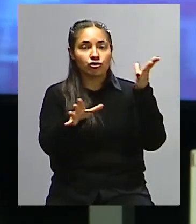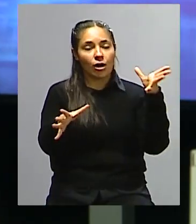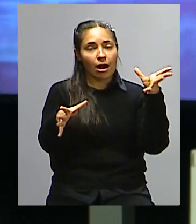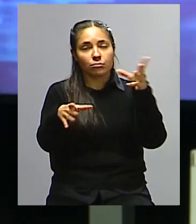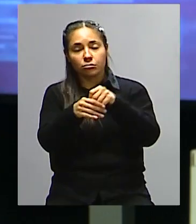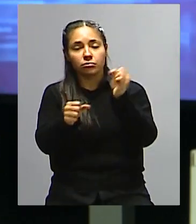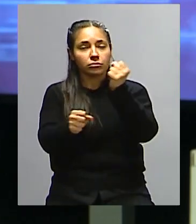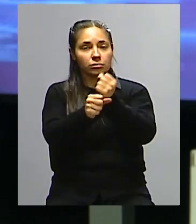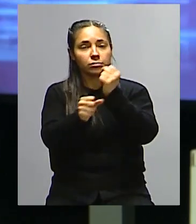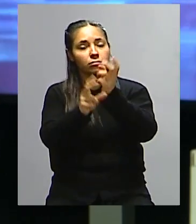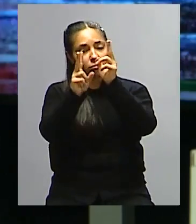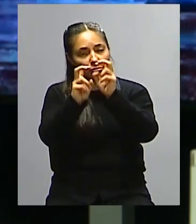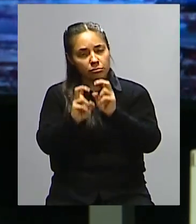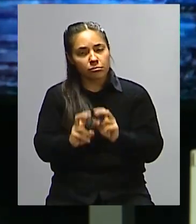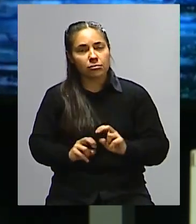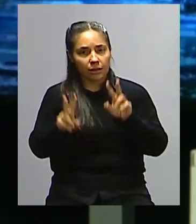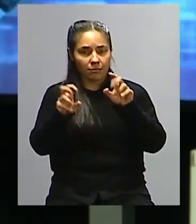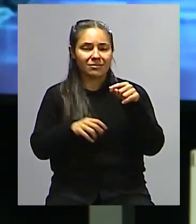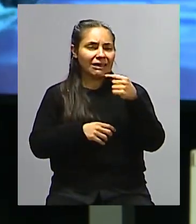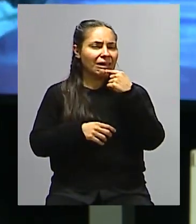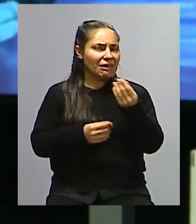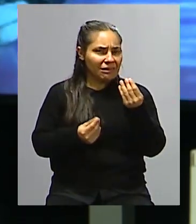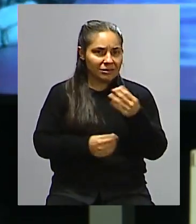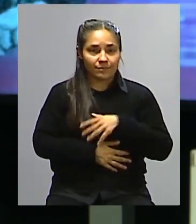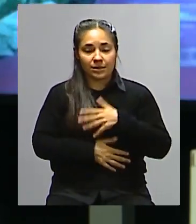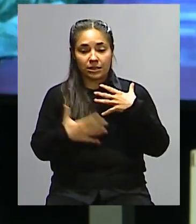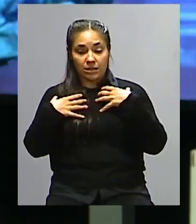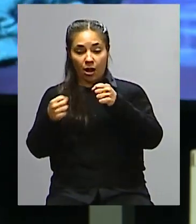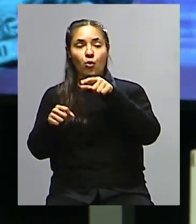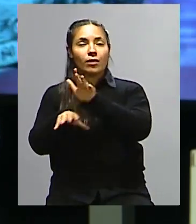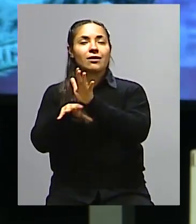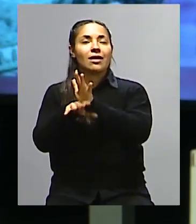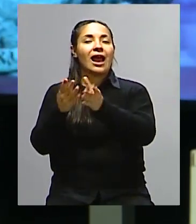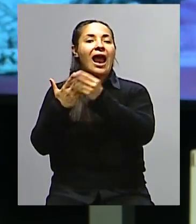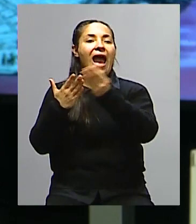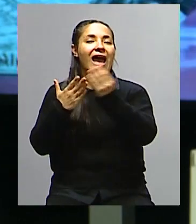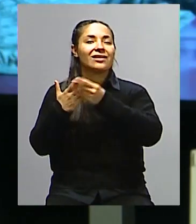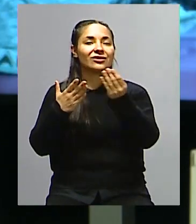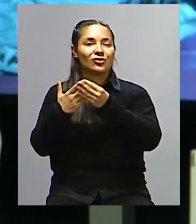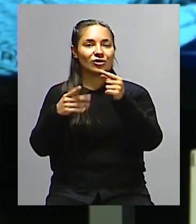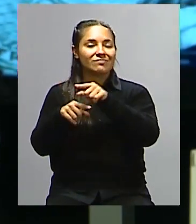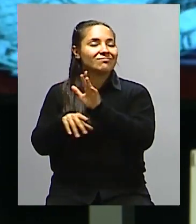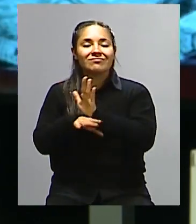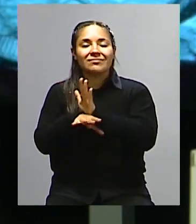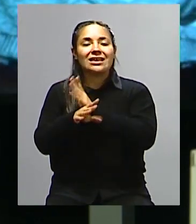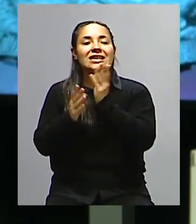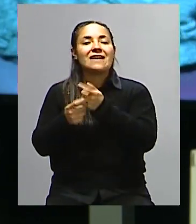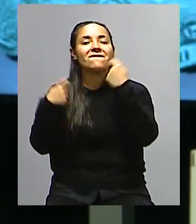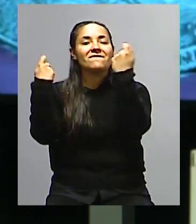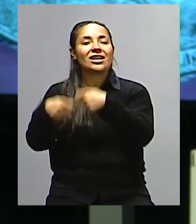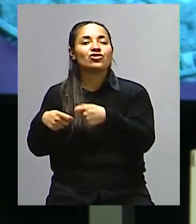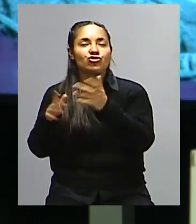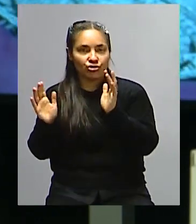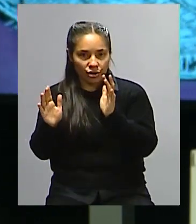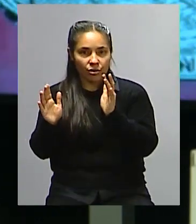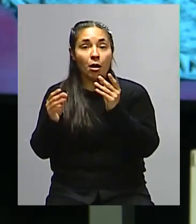Y lo que ellos plantean es dejar de ver la salud como si fuera un gasto y empezar a verlo como una inversión, ¿no? Un poco relacionado con lo